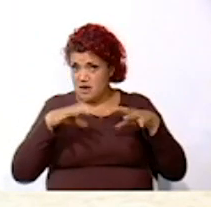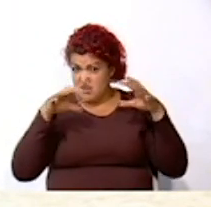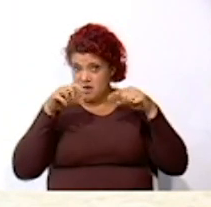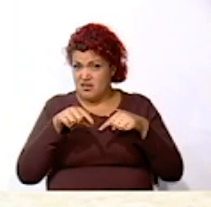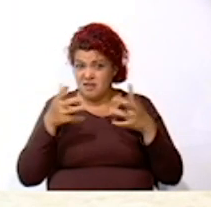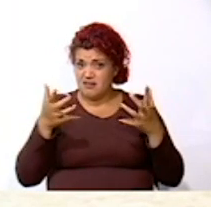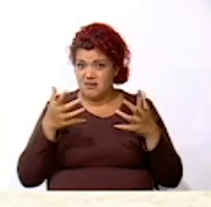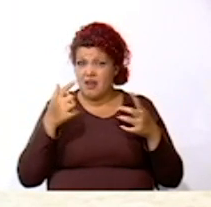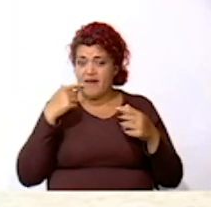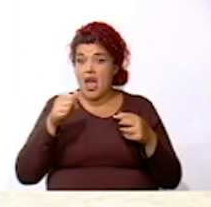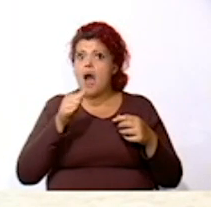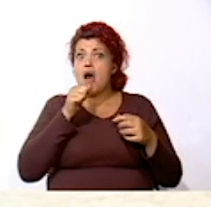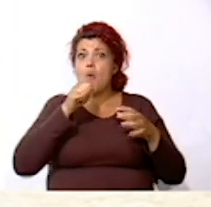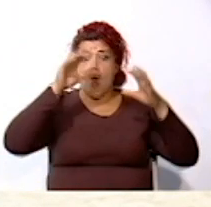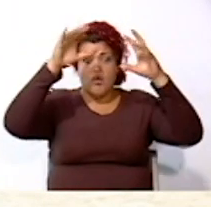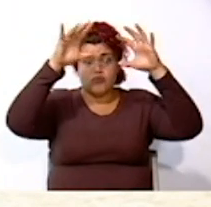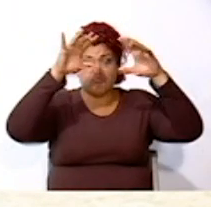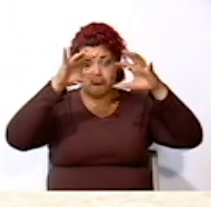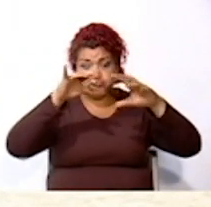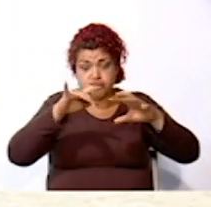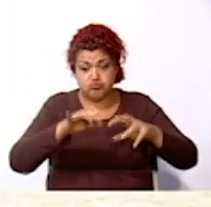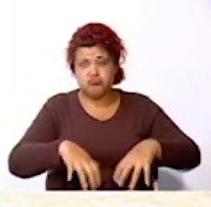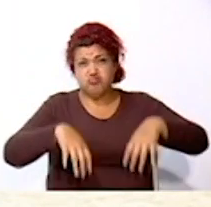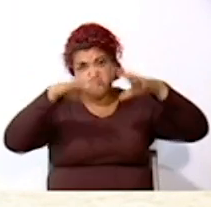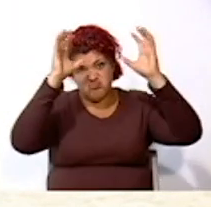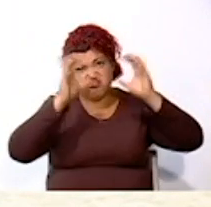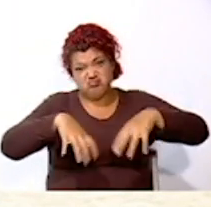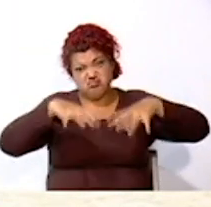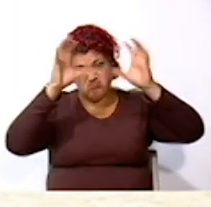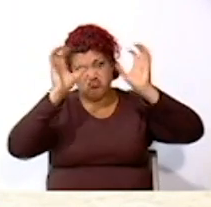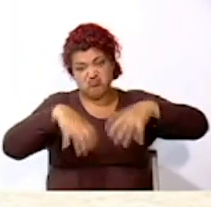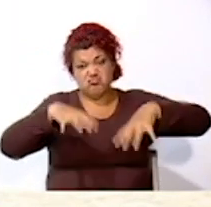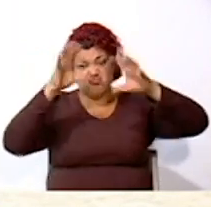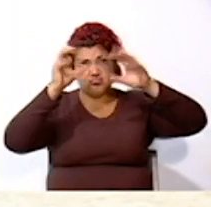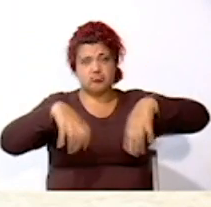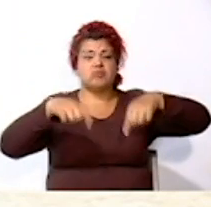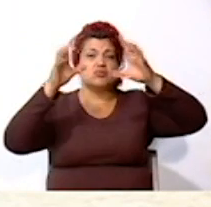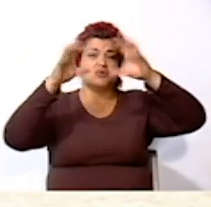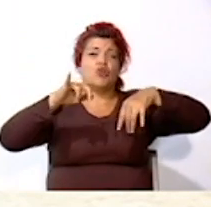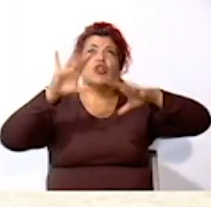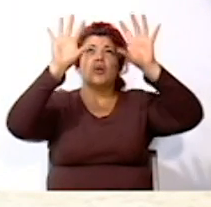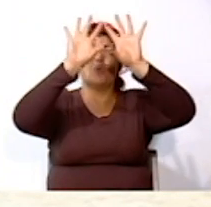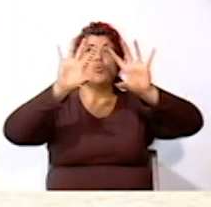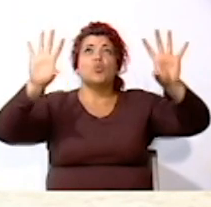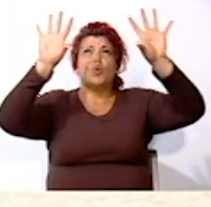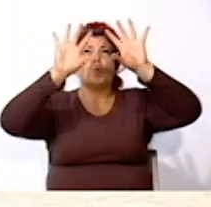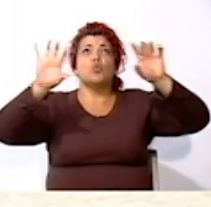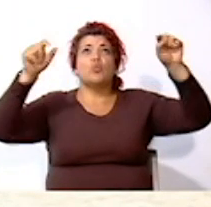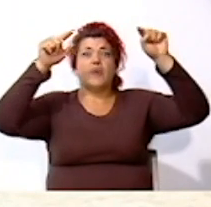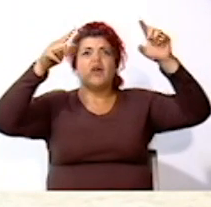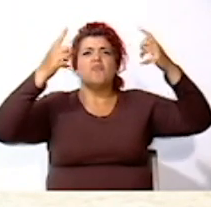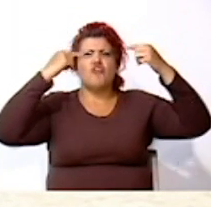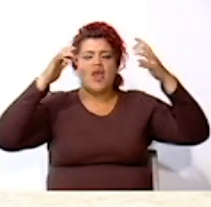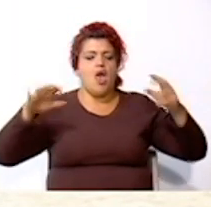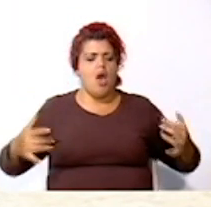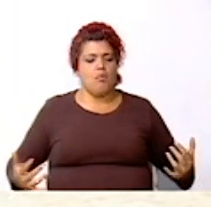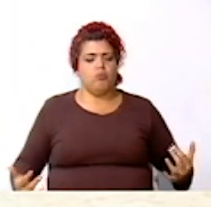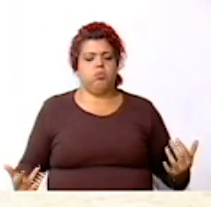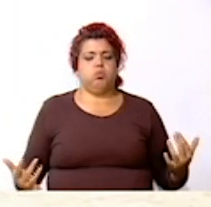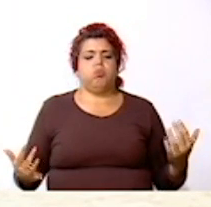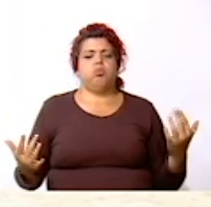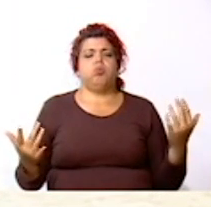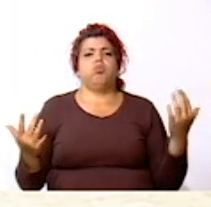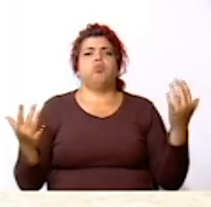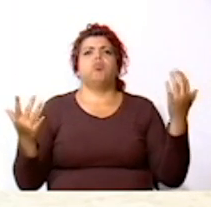en que el agua cae en forma de precipitación Desde las nubes formadas por la condensación del vapor